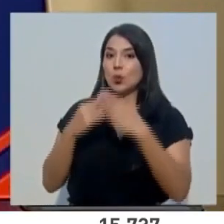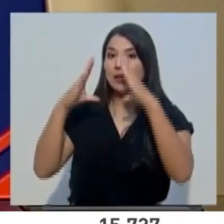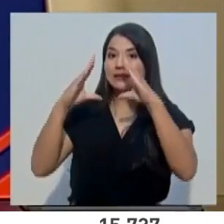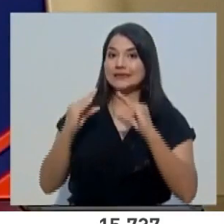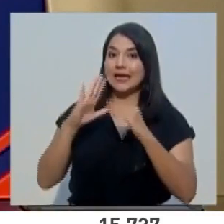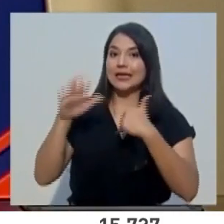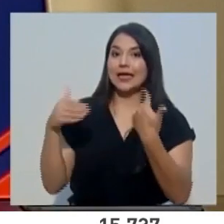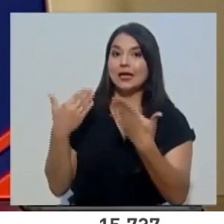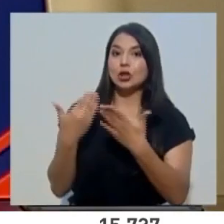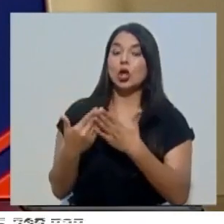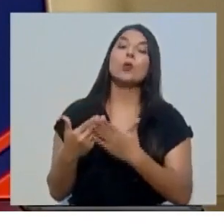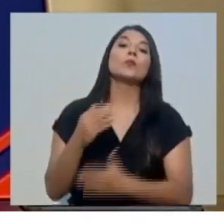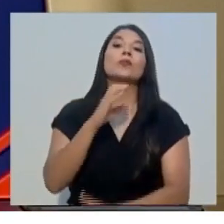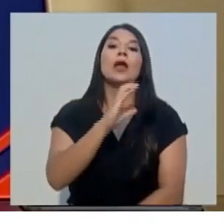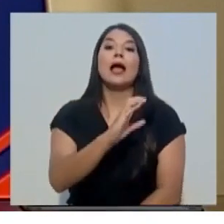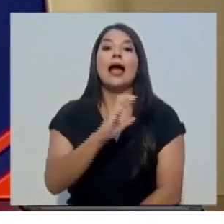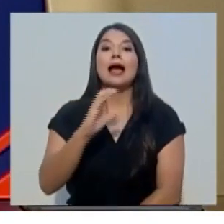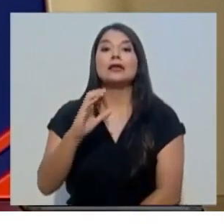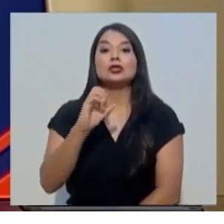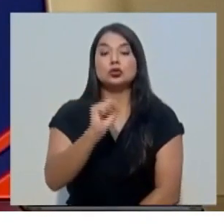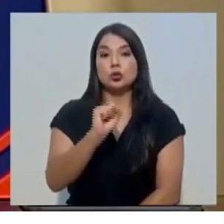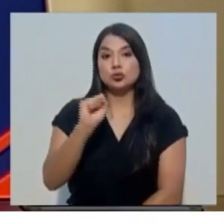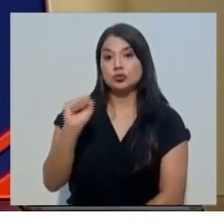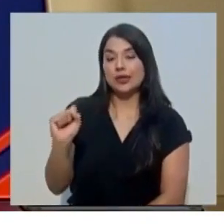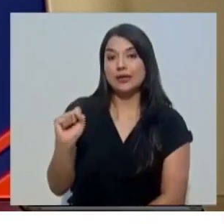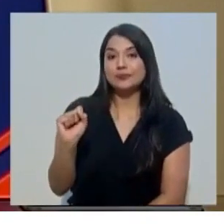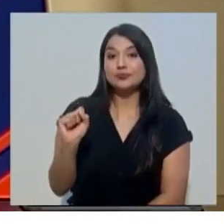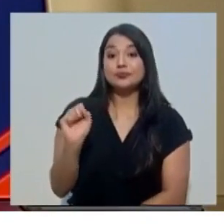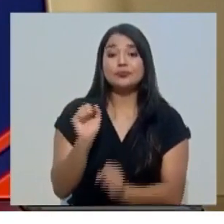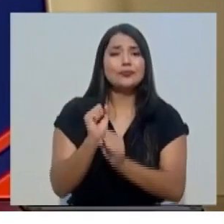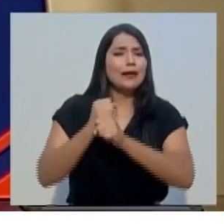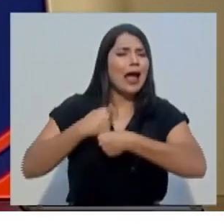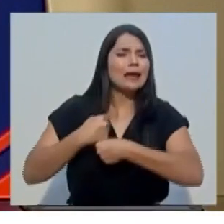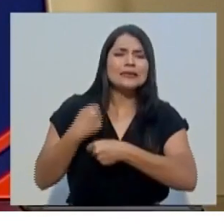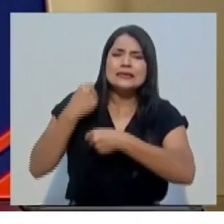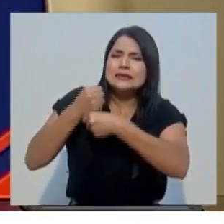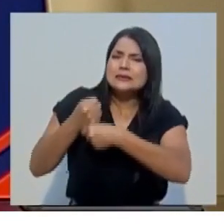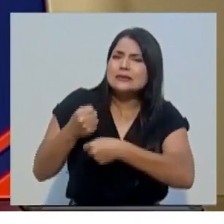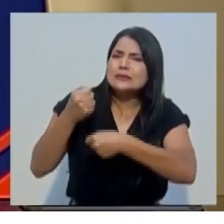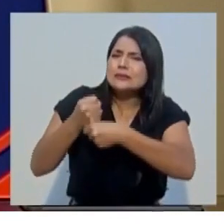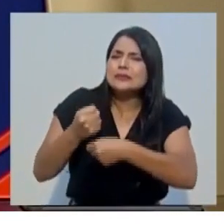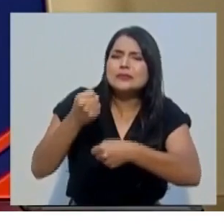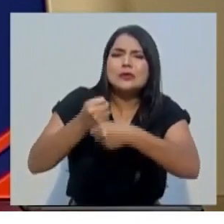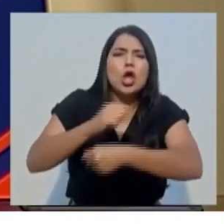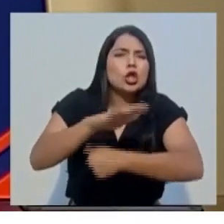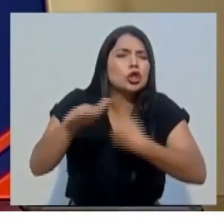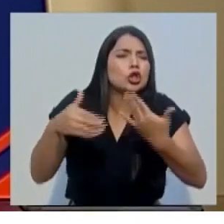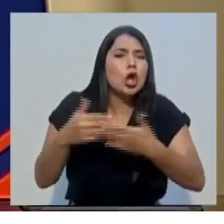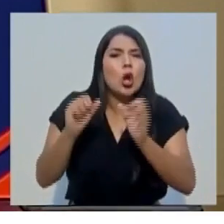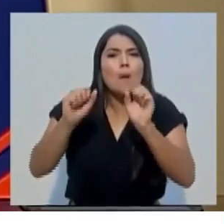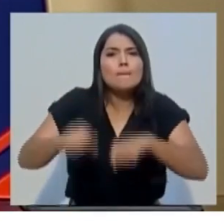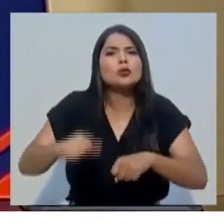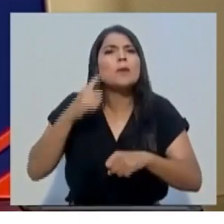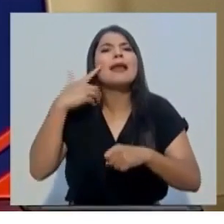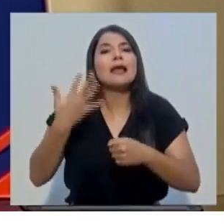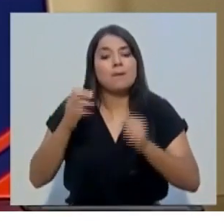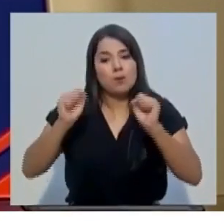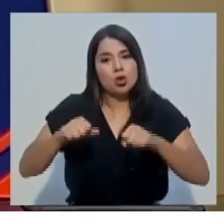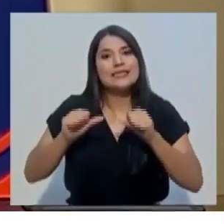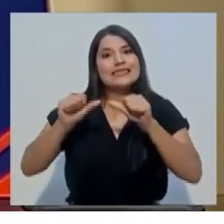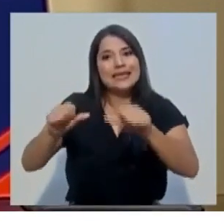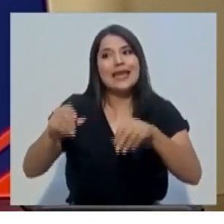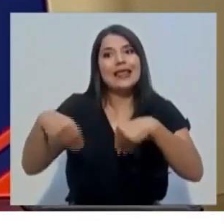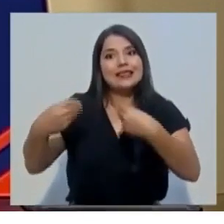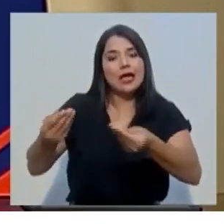todos. La Caja Costarricense de Seguro Social realiza todos los esfuerzos posibles para asegurar la continuidad de los